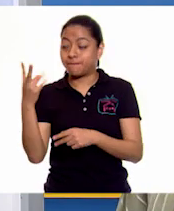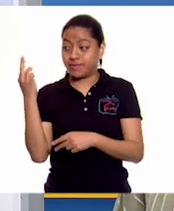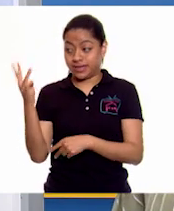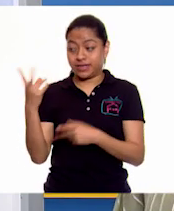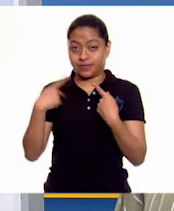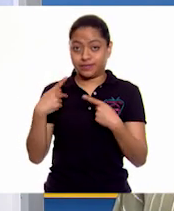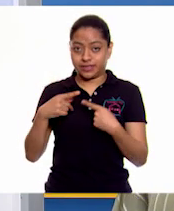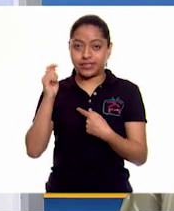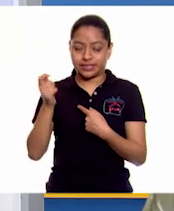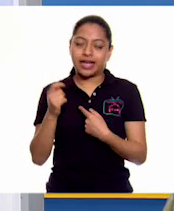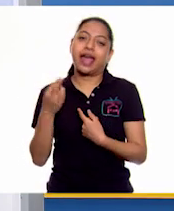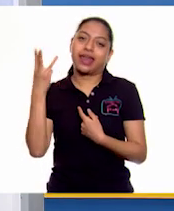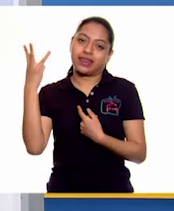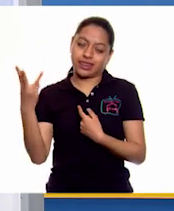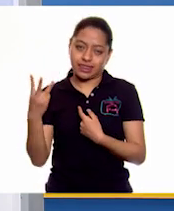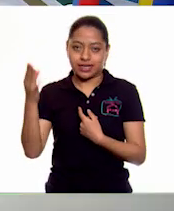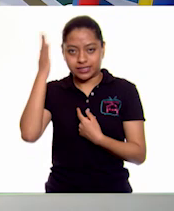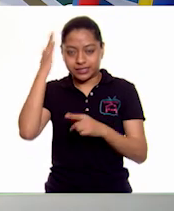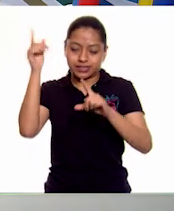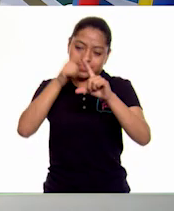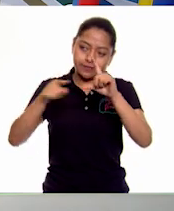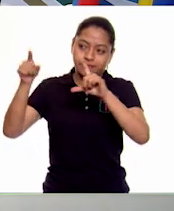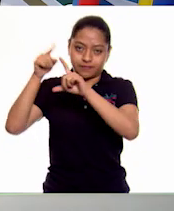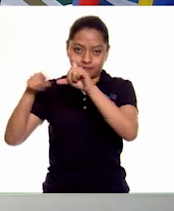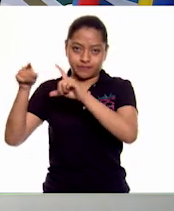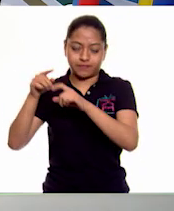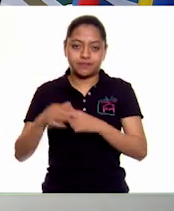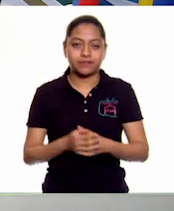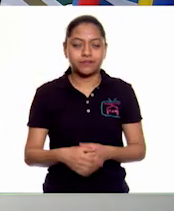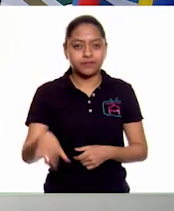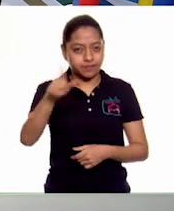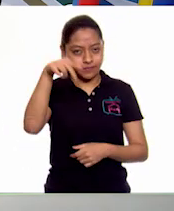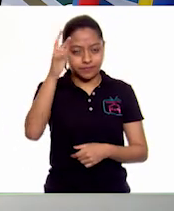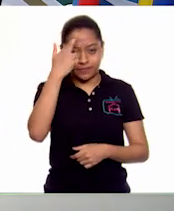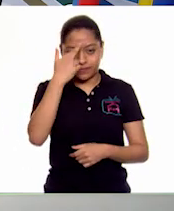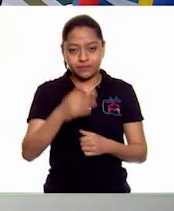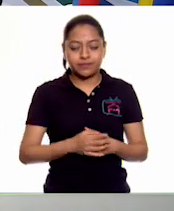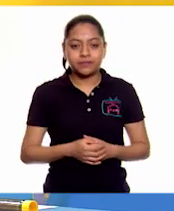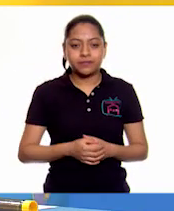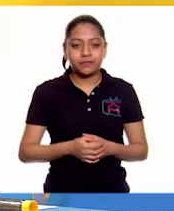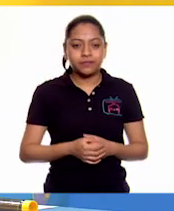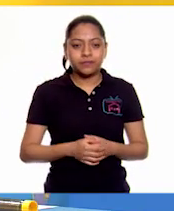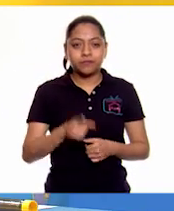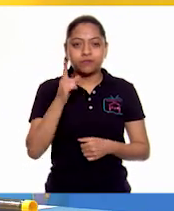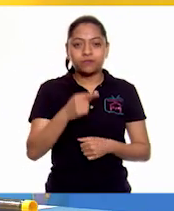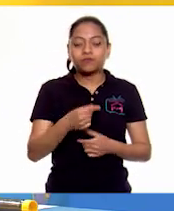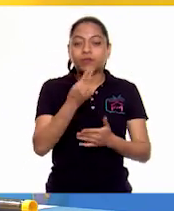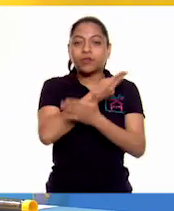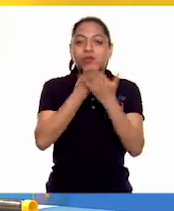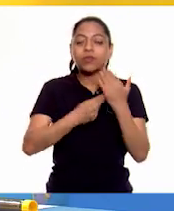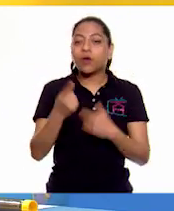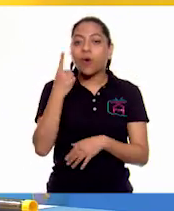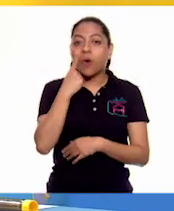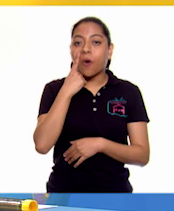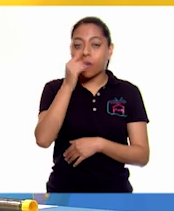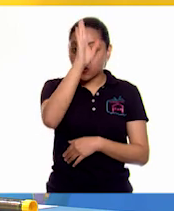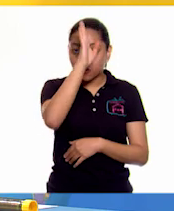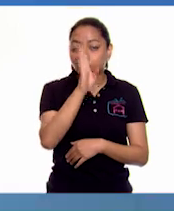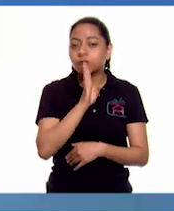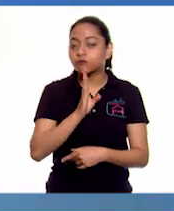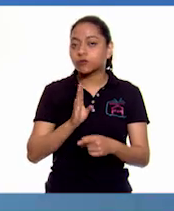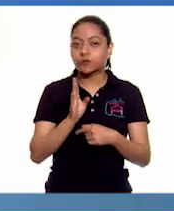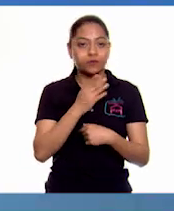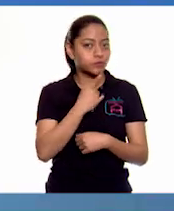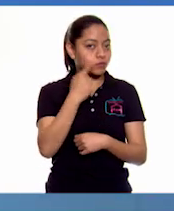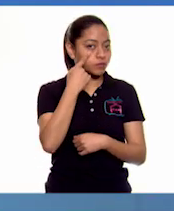círculos para tres cabezas. Tres cabezas. Ajá. Y recuerden que le debemos de marcar un ojito. Sí, sí es cierto. Debemos dibujarle los